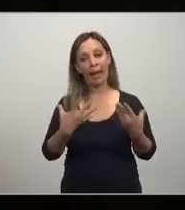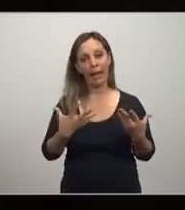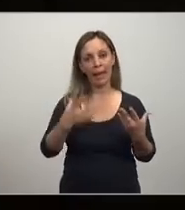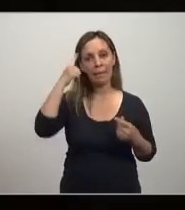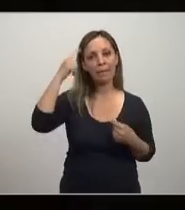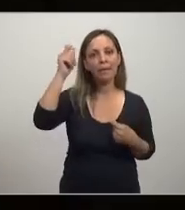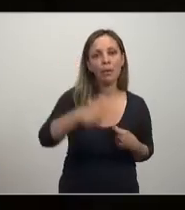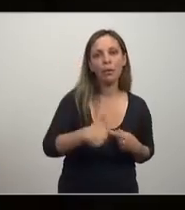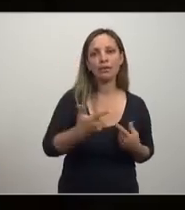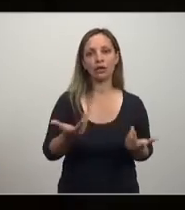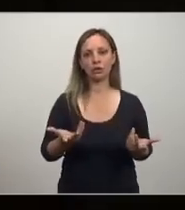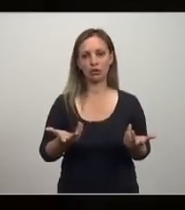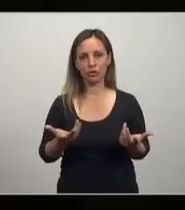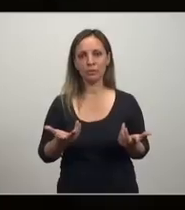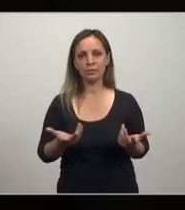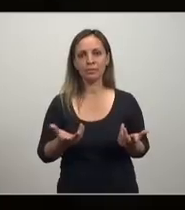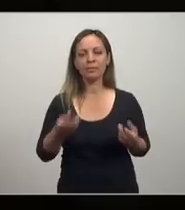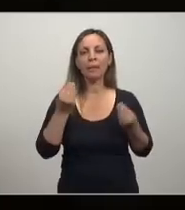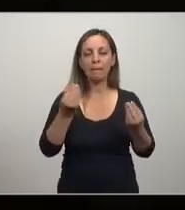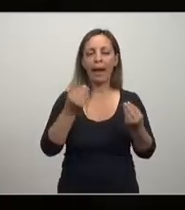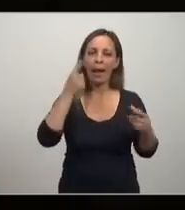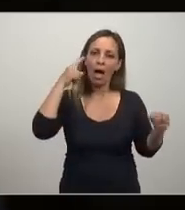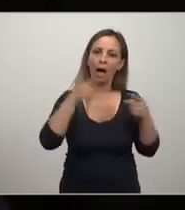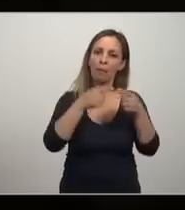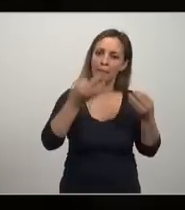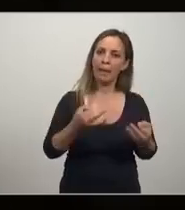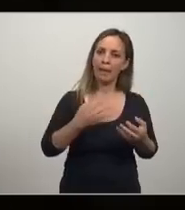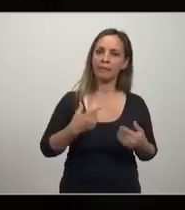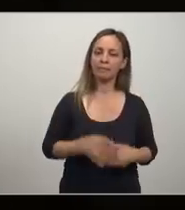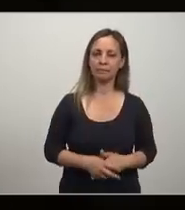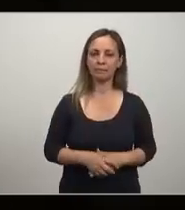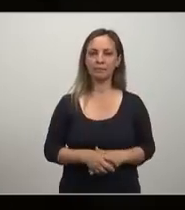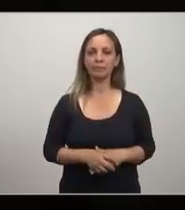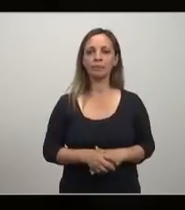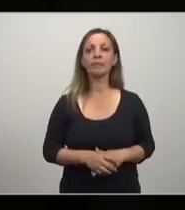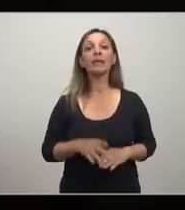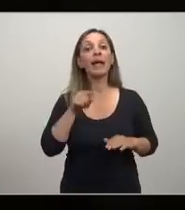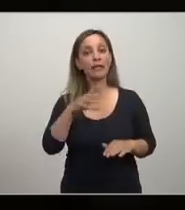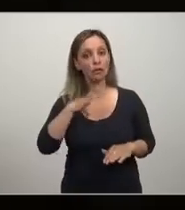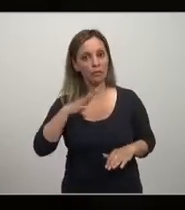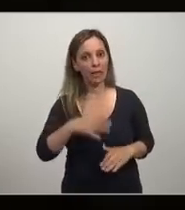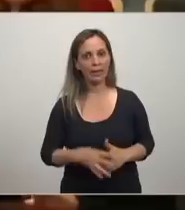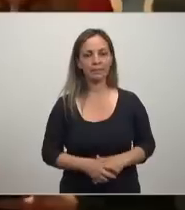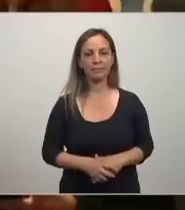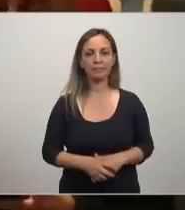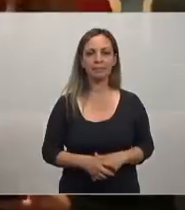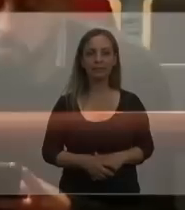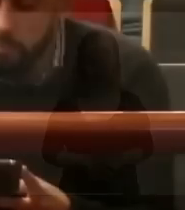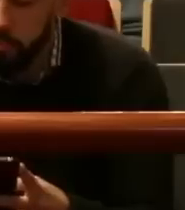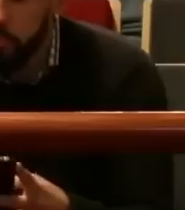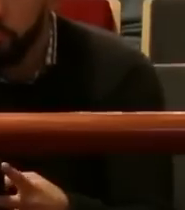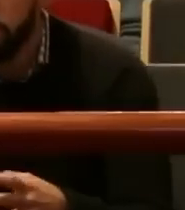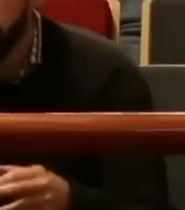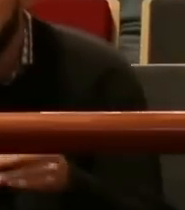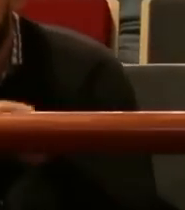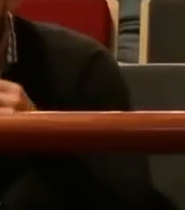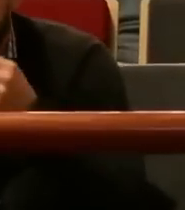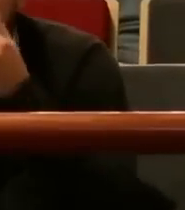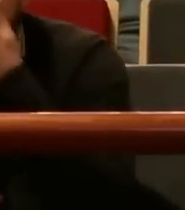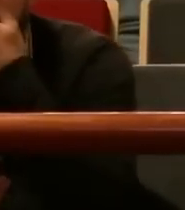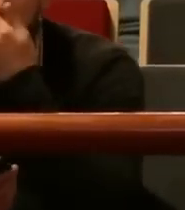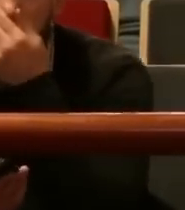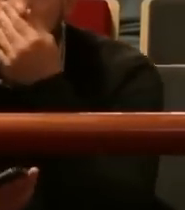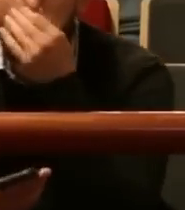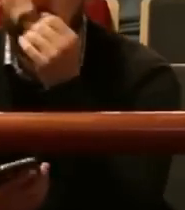esa ideología esas visiones para ser lo más subjetivo posible y esa es la honestidad intelectual y eso es lo que le faltado a toda esta gente el fin último la disciplina